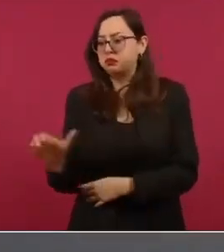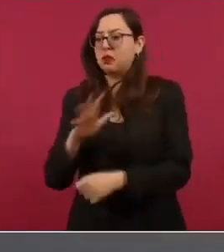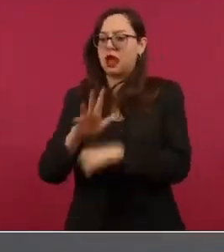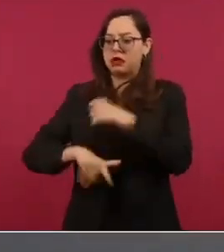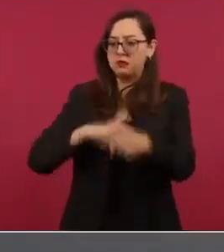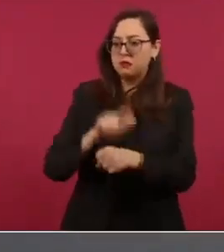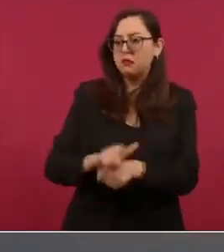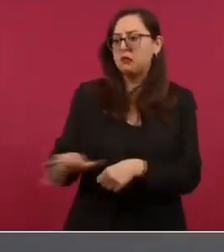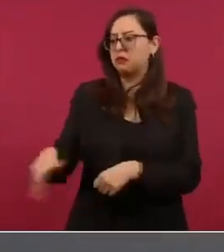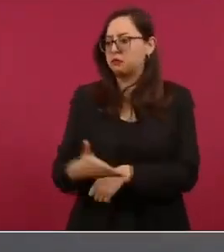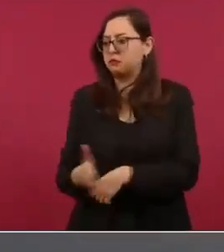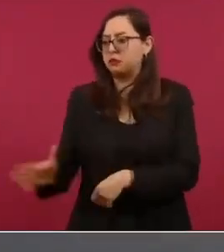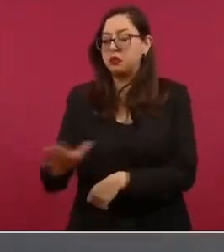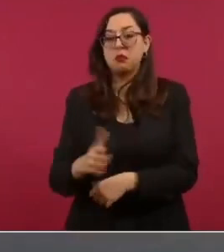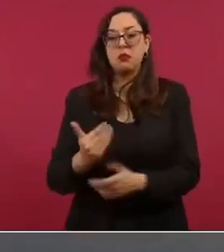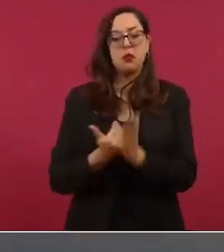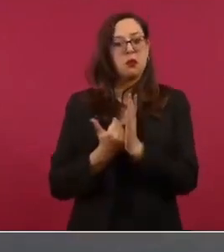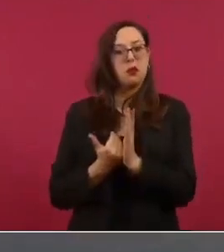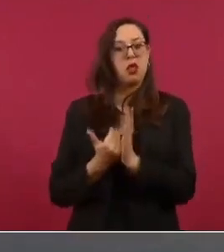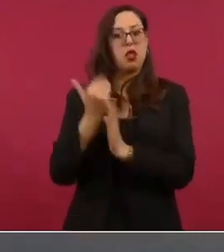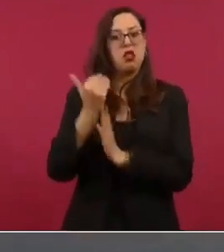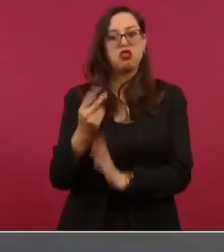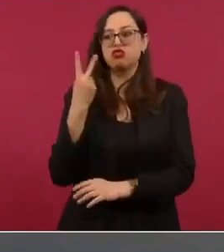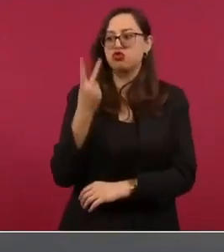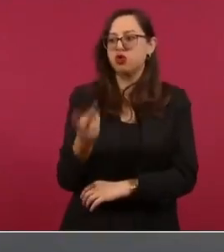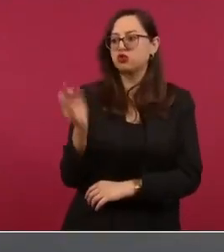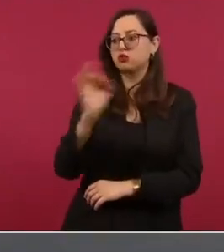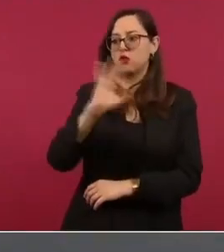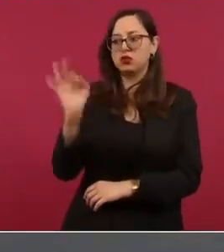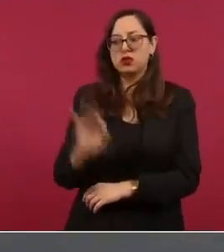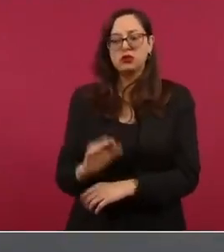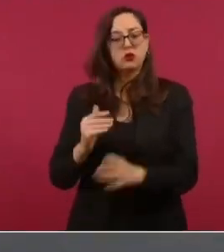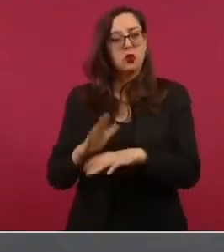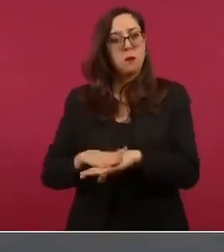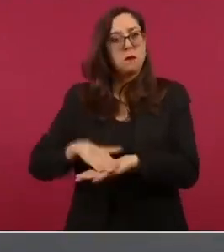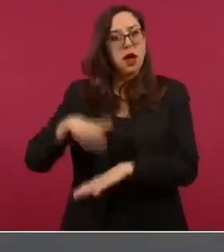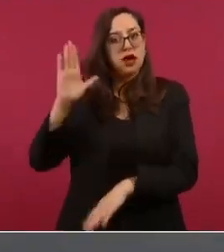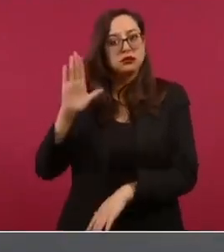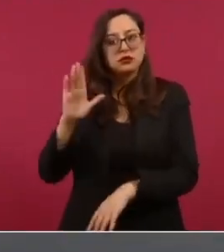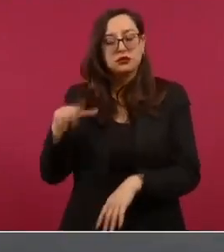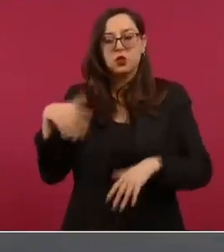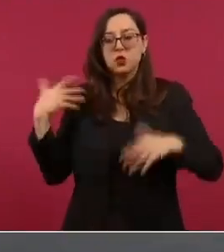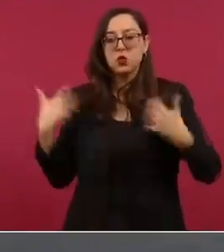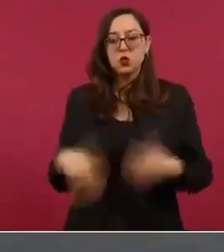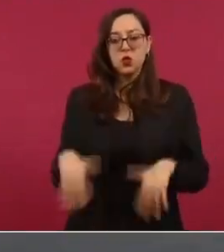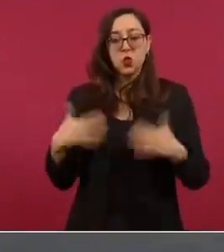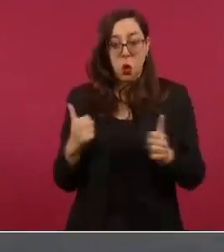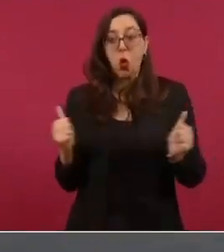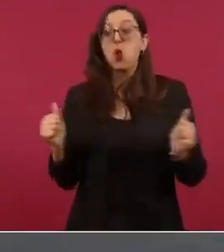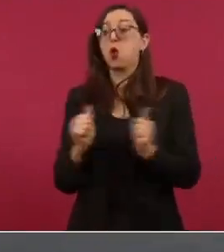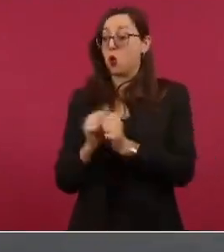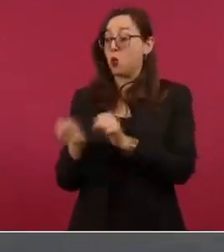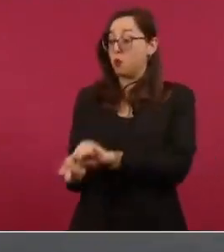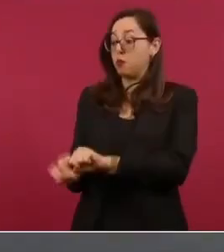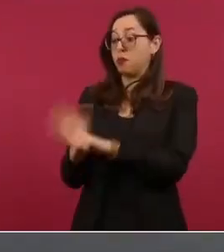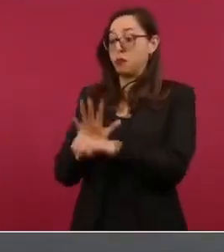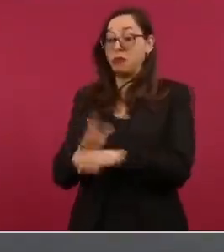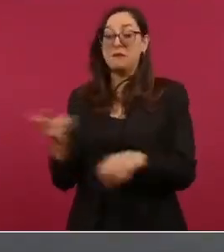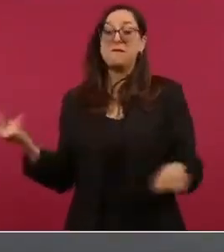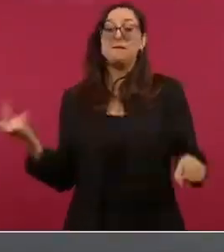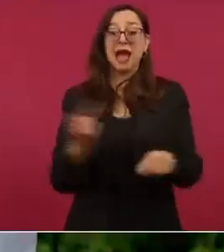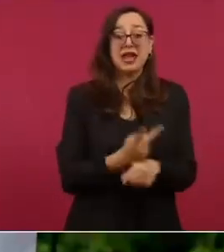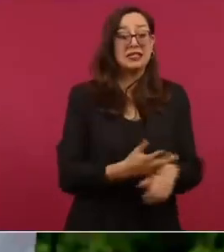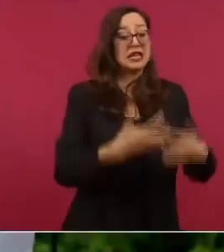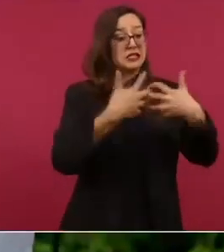fue el único sector porque el sector secundario